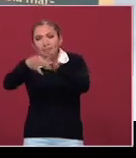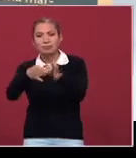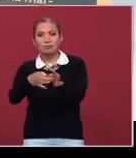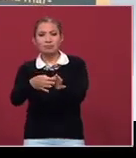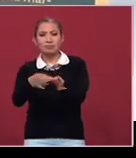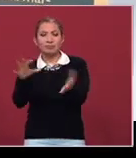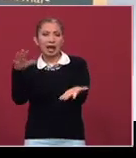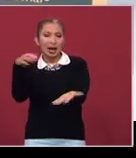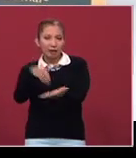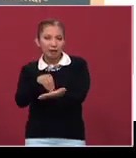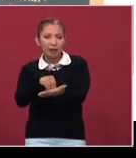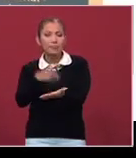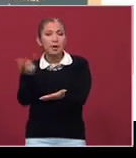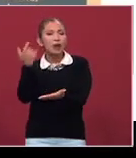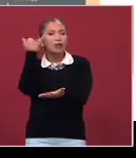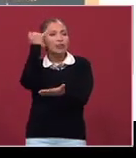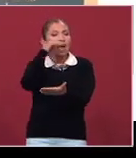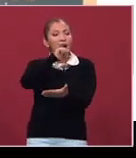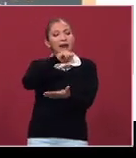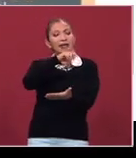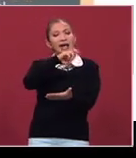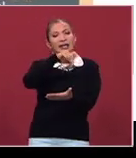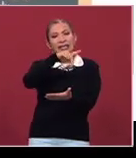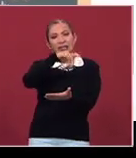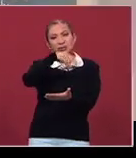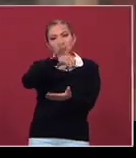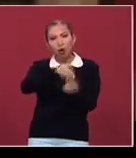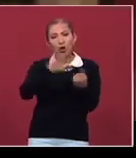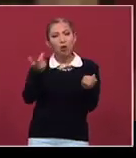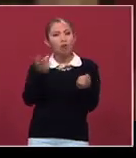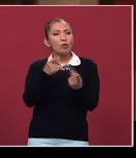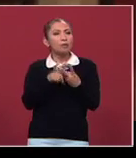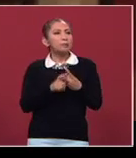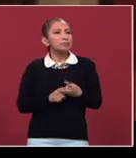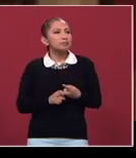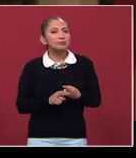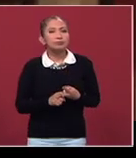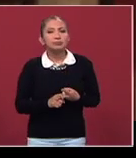¿no? Pero tienen ideas del anarquismo, el mismo Sotoigama, como decíamos, que pasó por ahí,